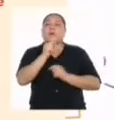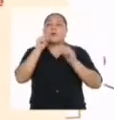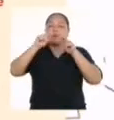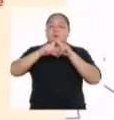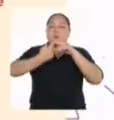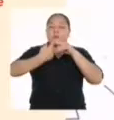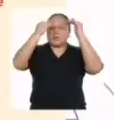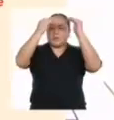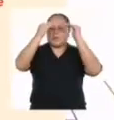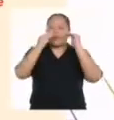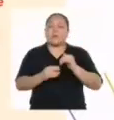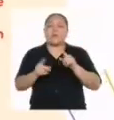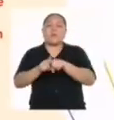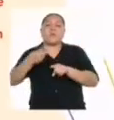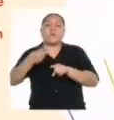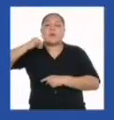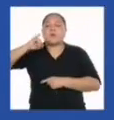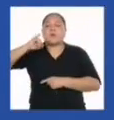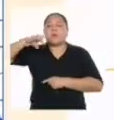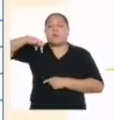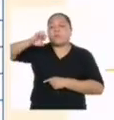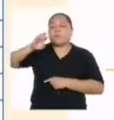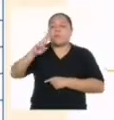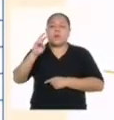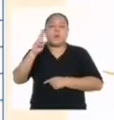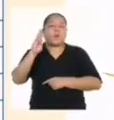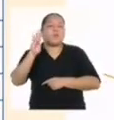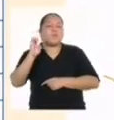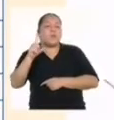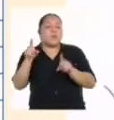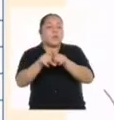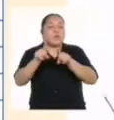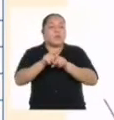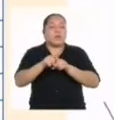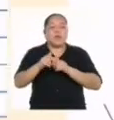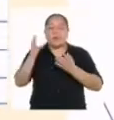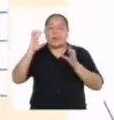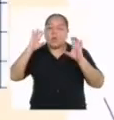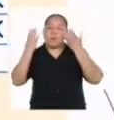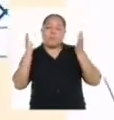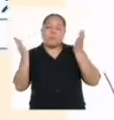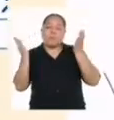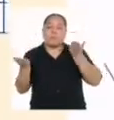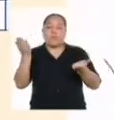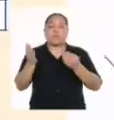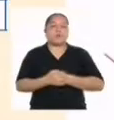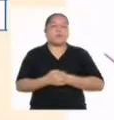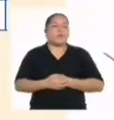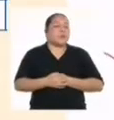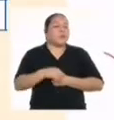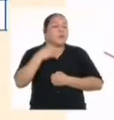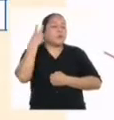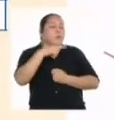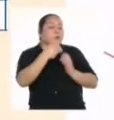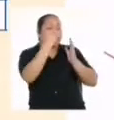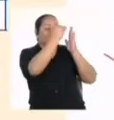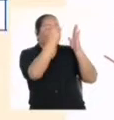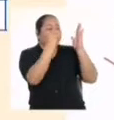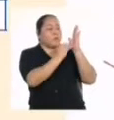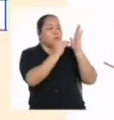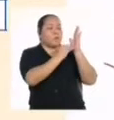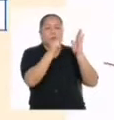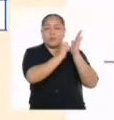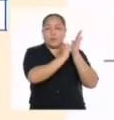luego una hipérbole y una comparación. ¡Excelente! Vamos con el último criterio. ¿He